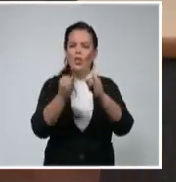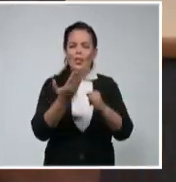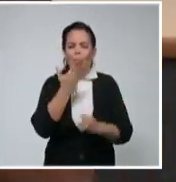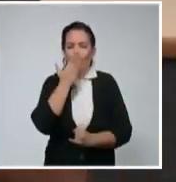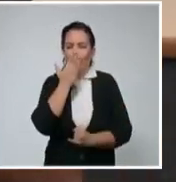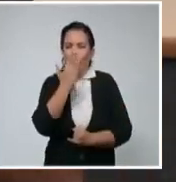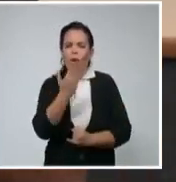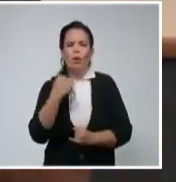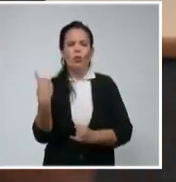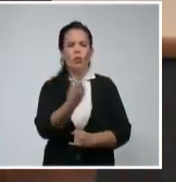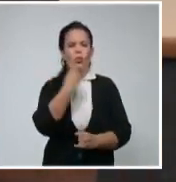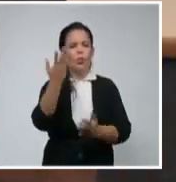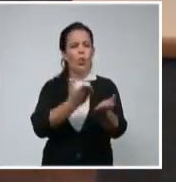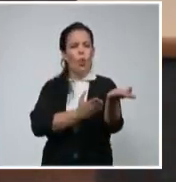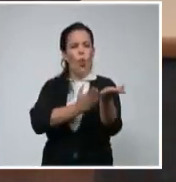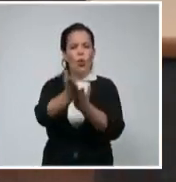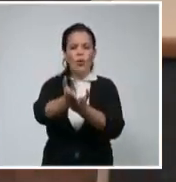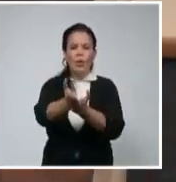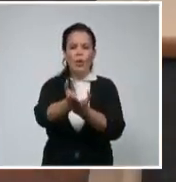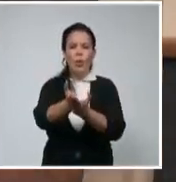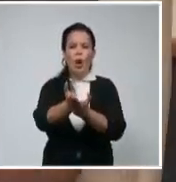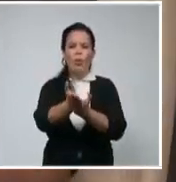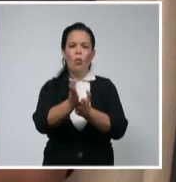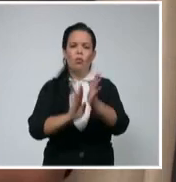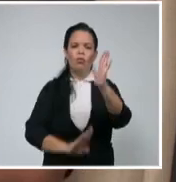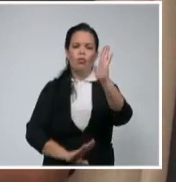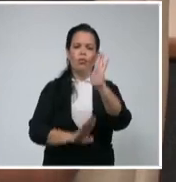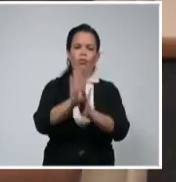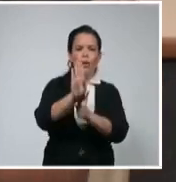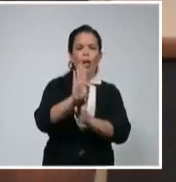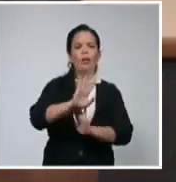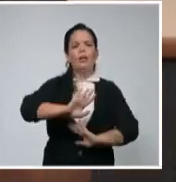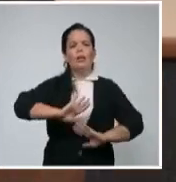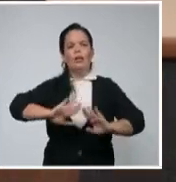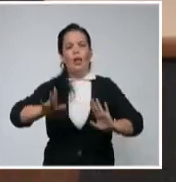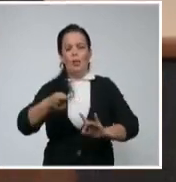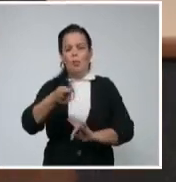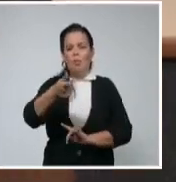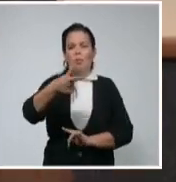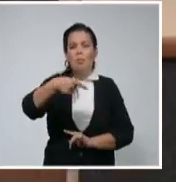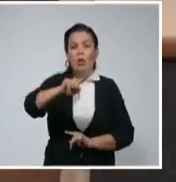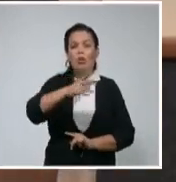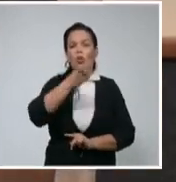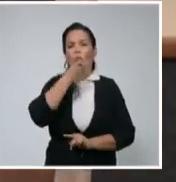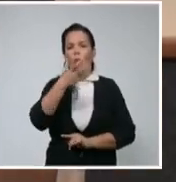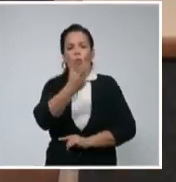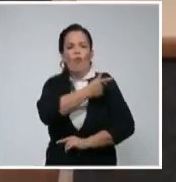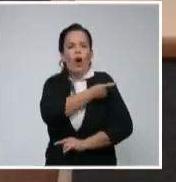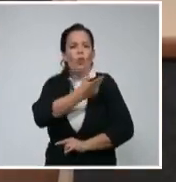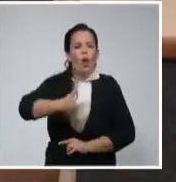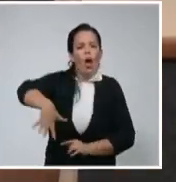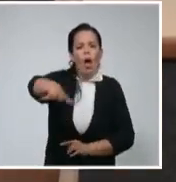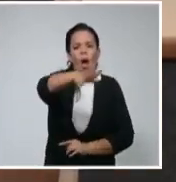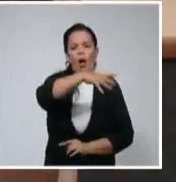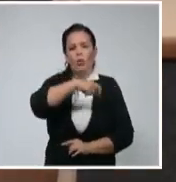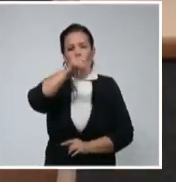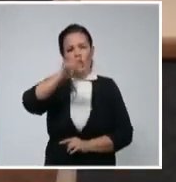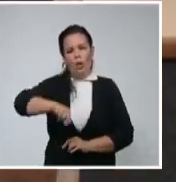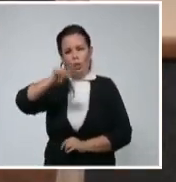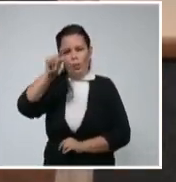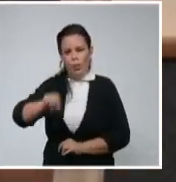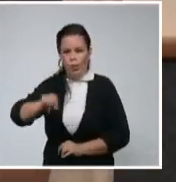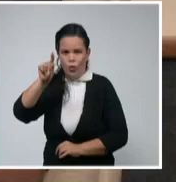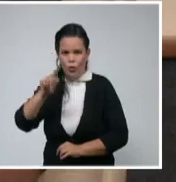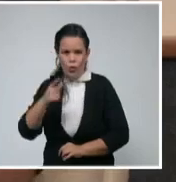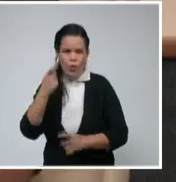que nos vamos acercando más al momento en que podamos ir ya a una vacunación más masiva a la población con seguridad y sobre todo